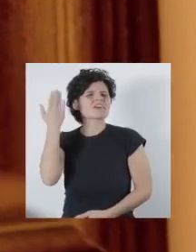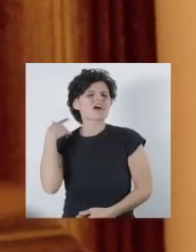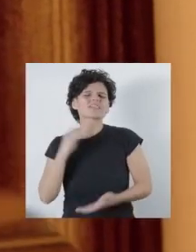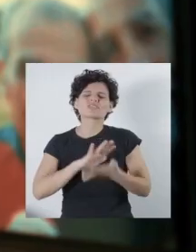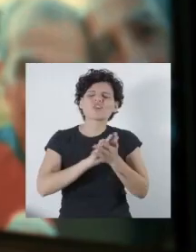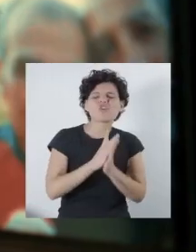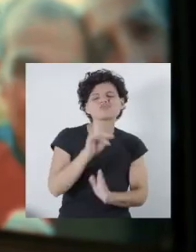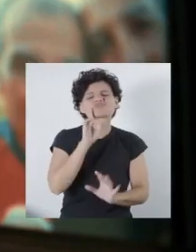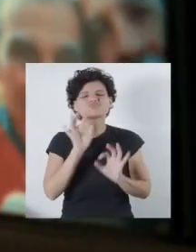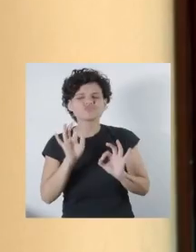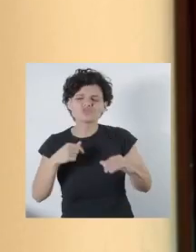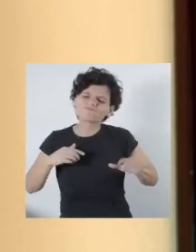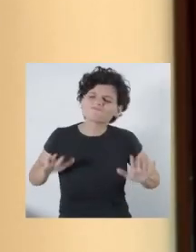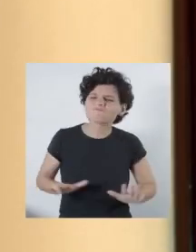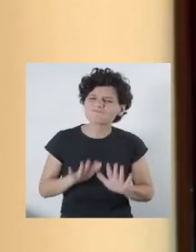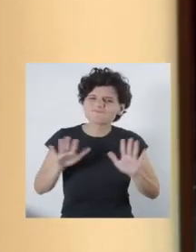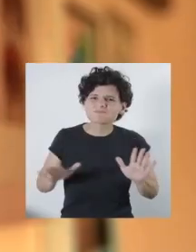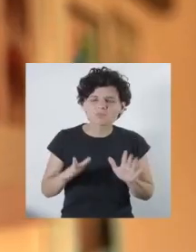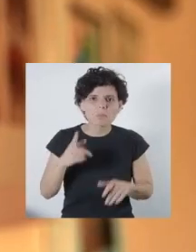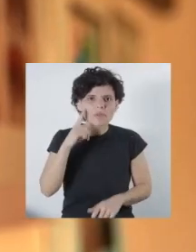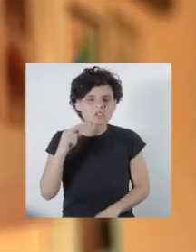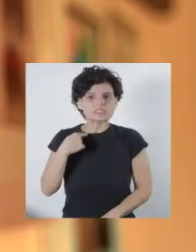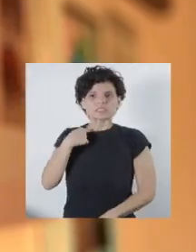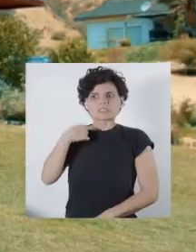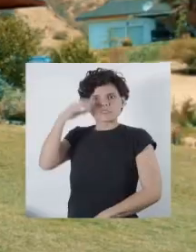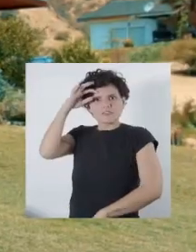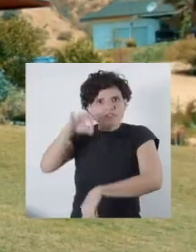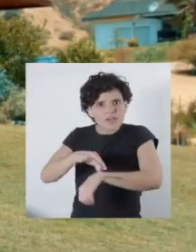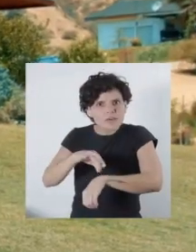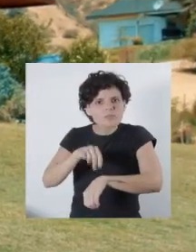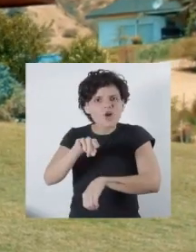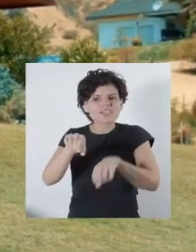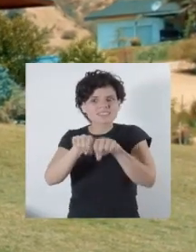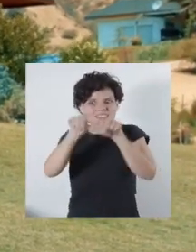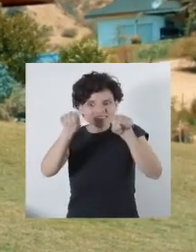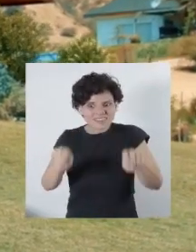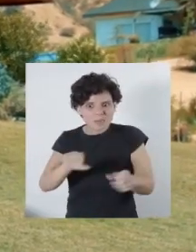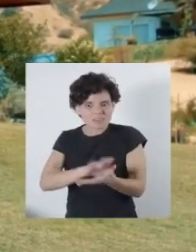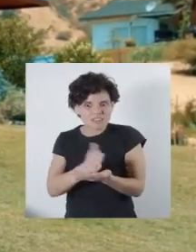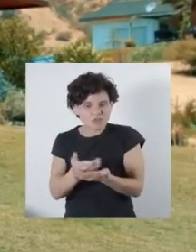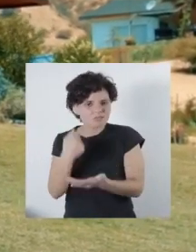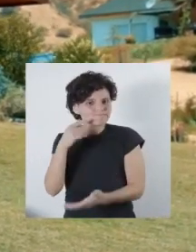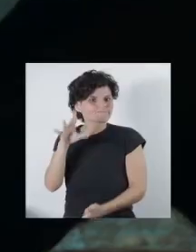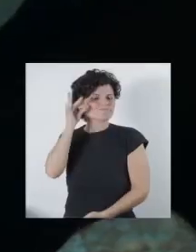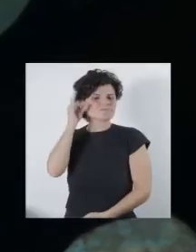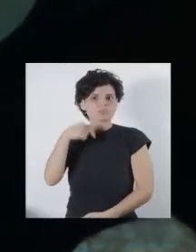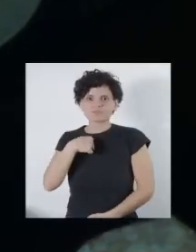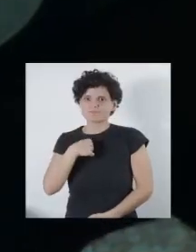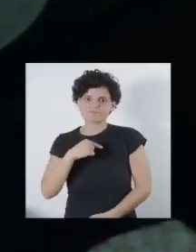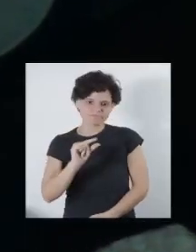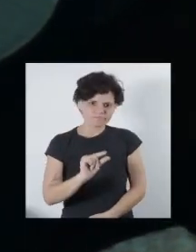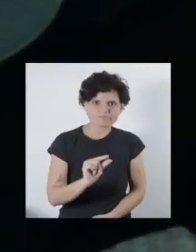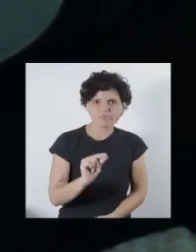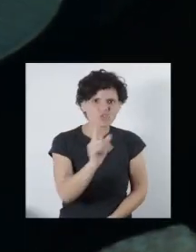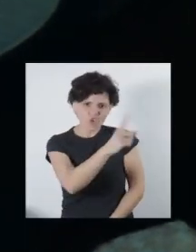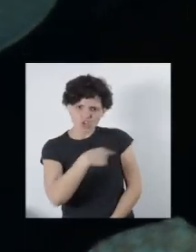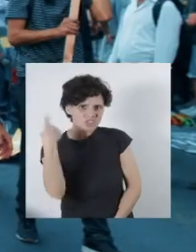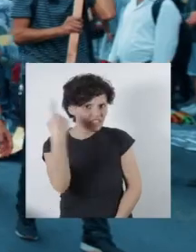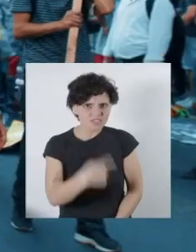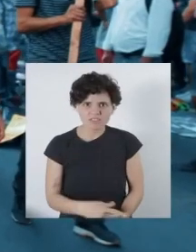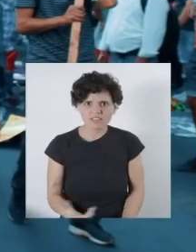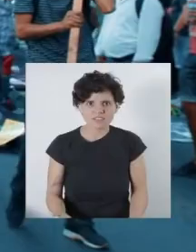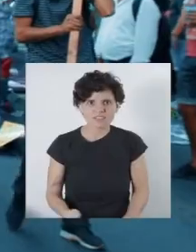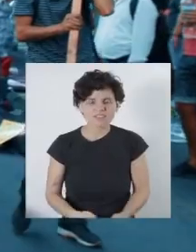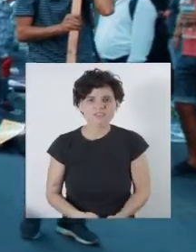creía que lo tenía todo. Te esforzáis por eso. Pero cuando tú te enfermas, descubrís que este sistema simplemente no te quiere. No le